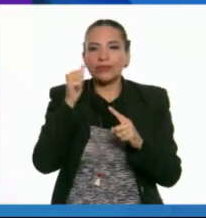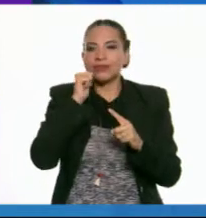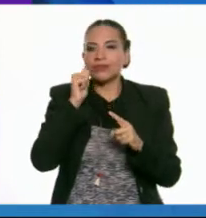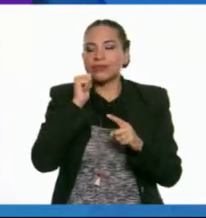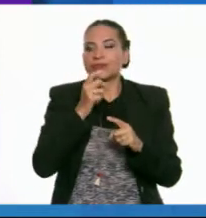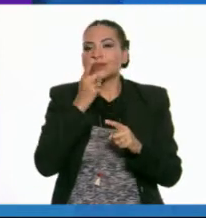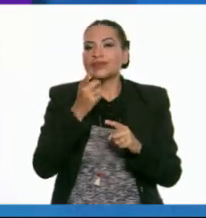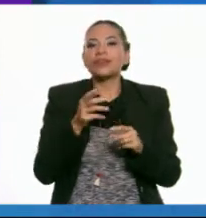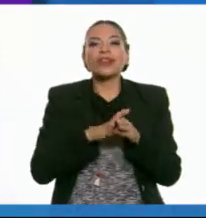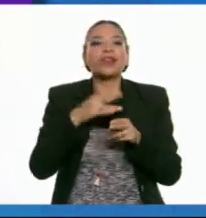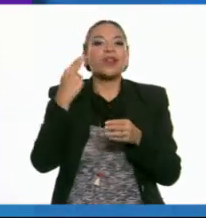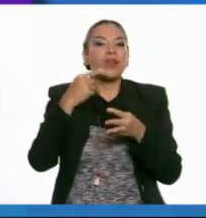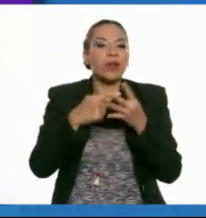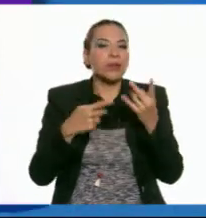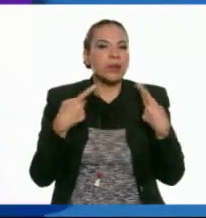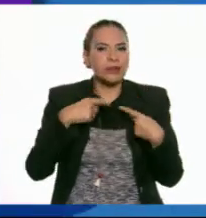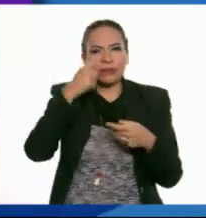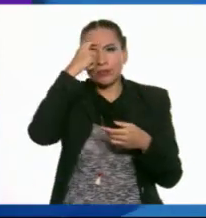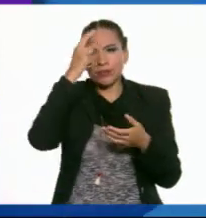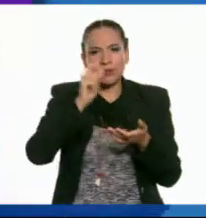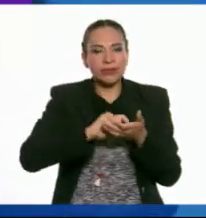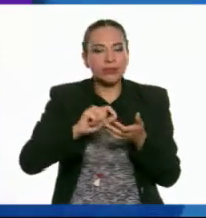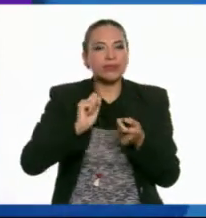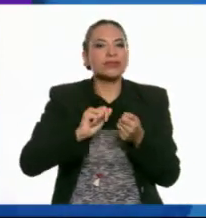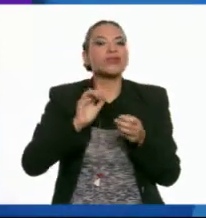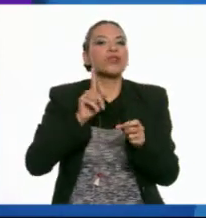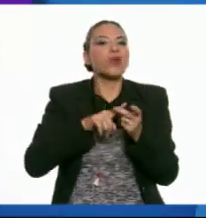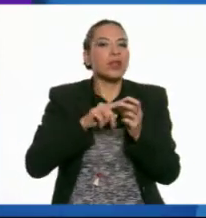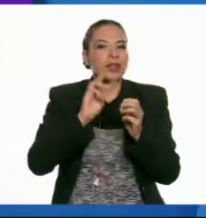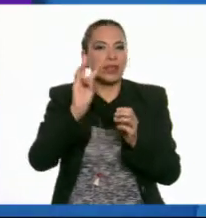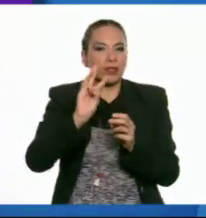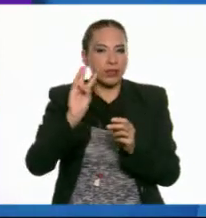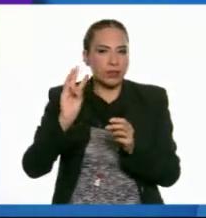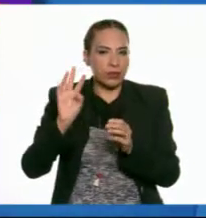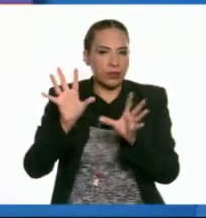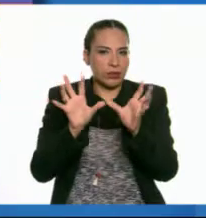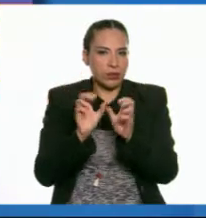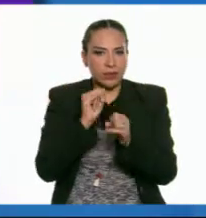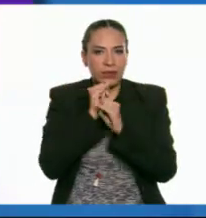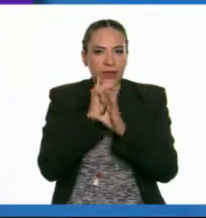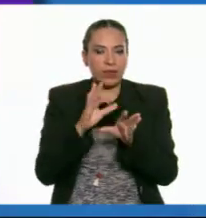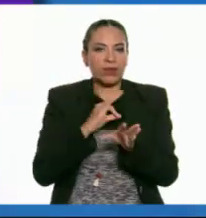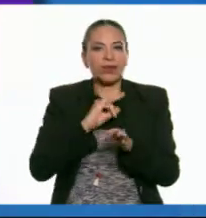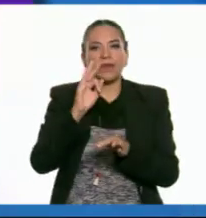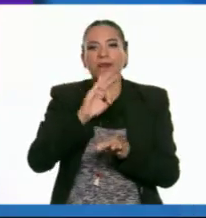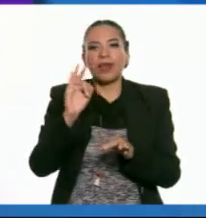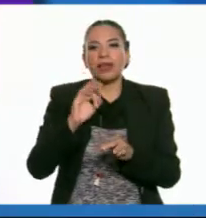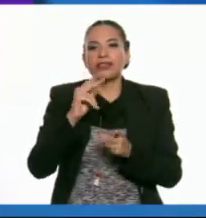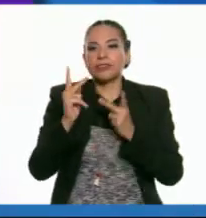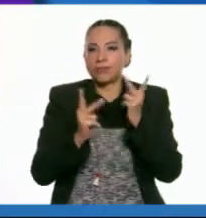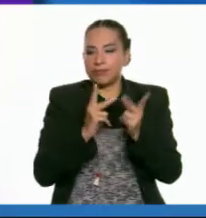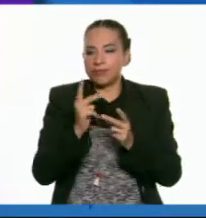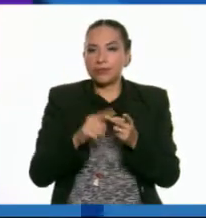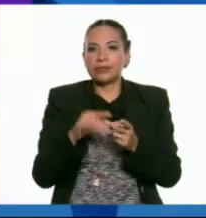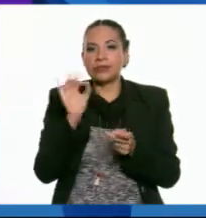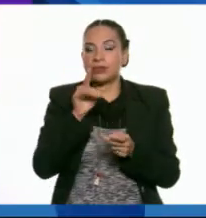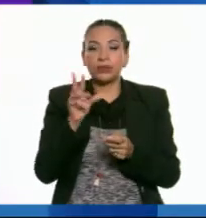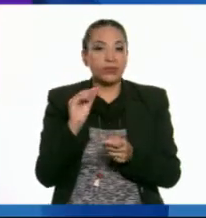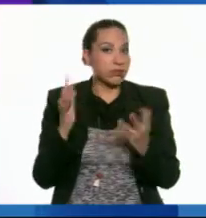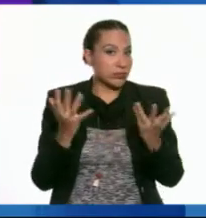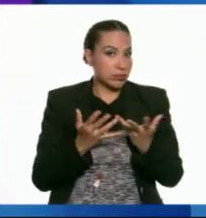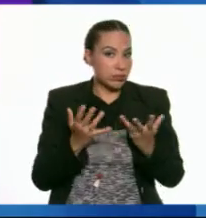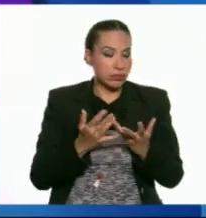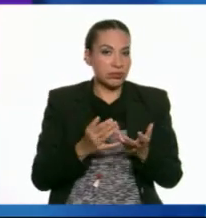de mencionar el nombre del autor o la página donde obtuviste la información y la fecha de consulta. Si tú no lo